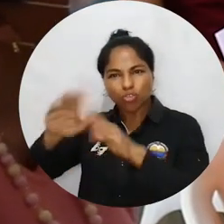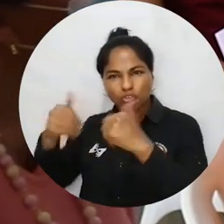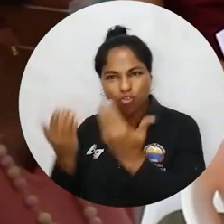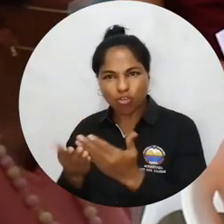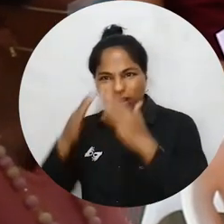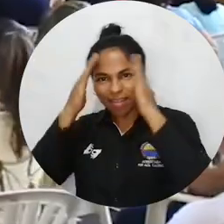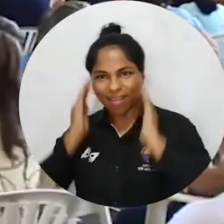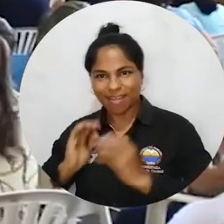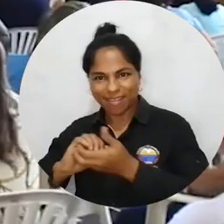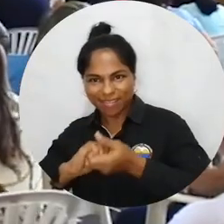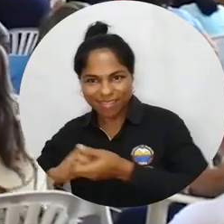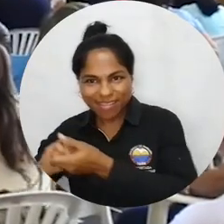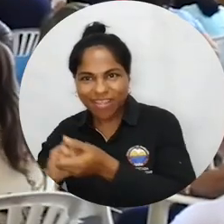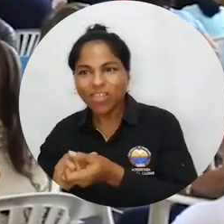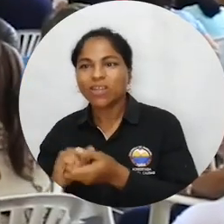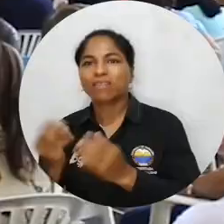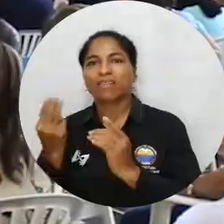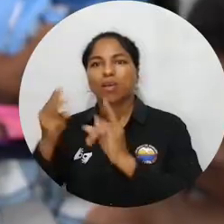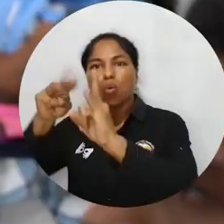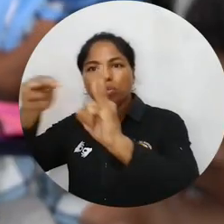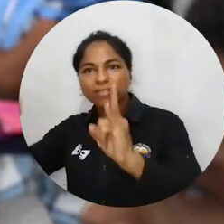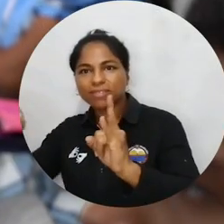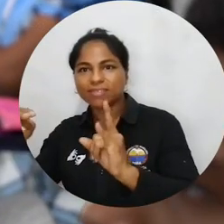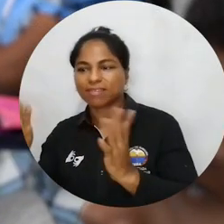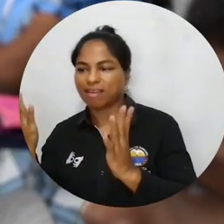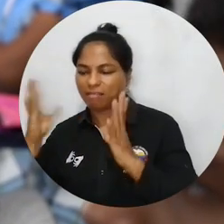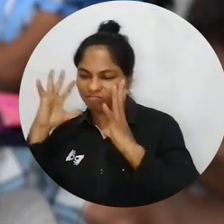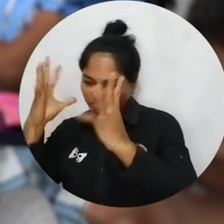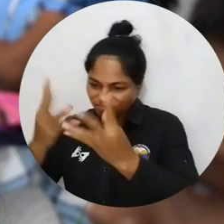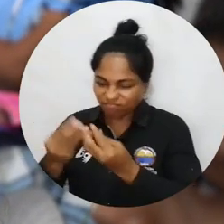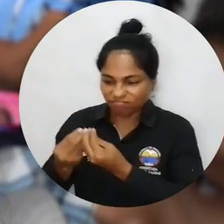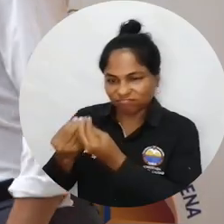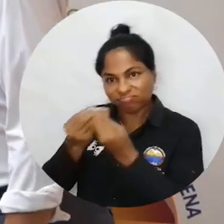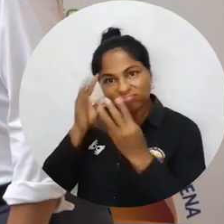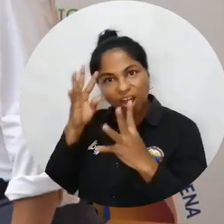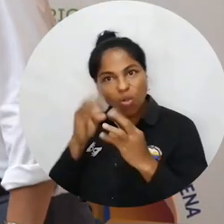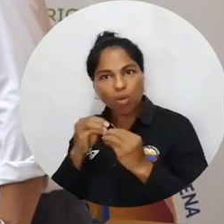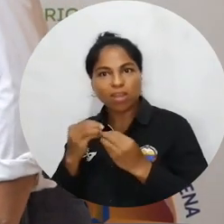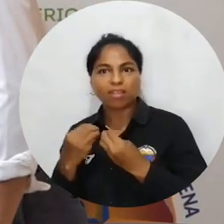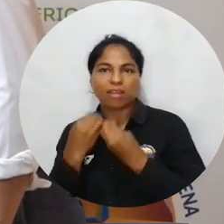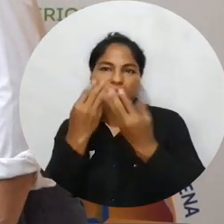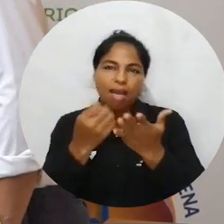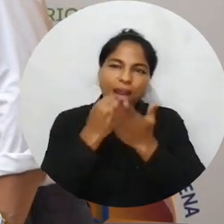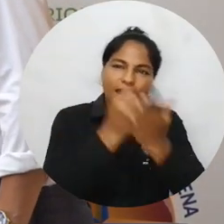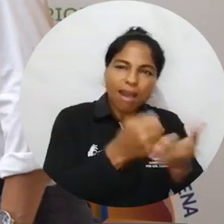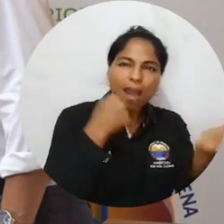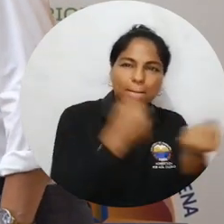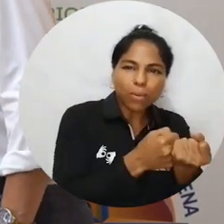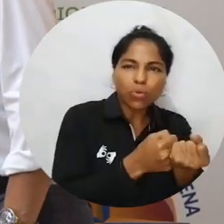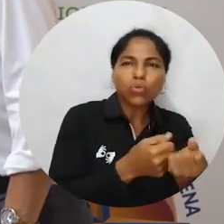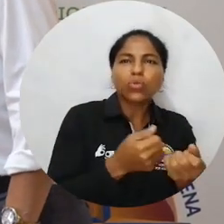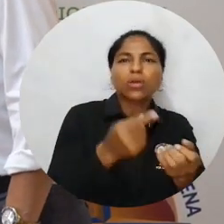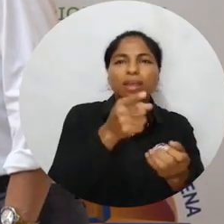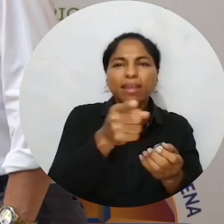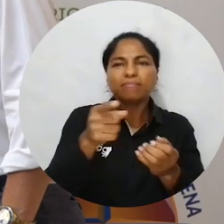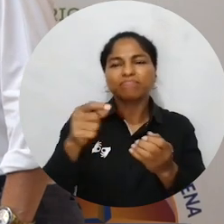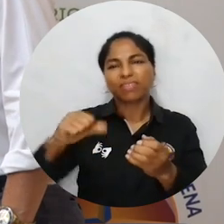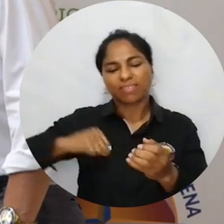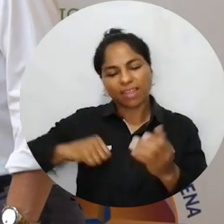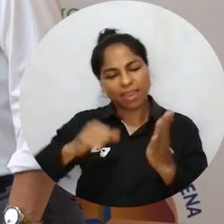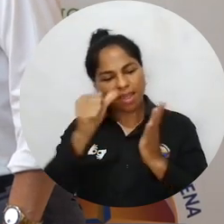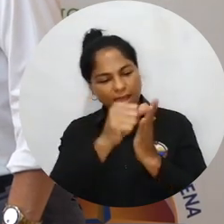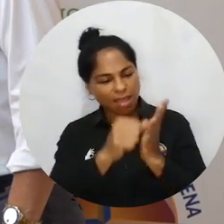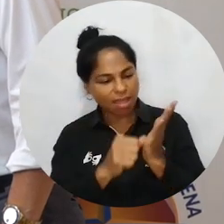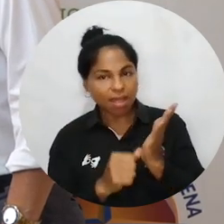desarrollado con la Escuela Normal Superior María Auxiliadora y el compromiso desde la universidad con el sector educativo al ofertar cerca de 12